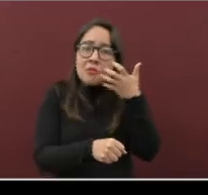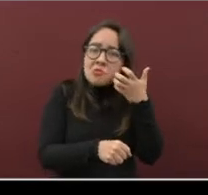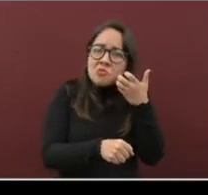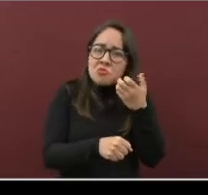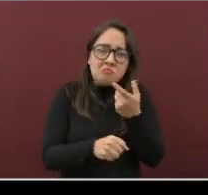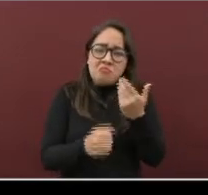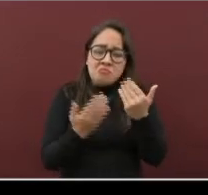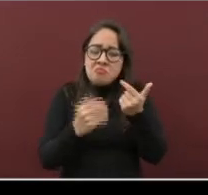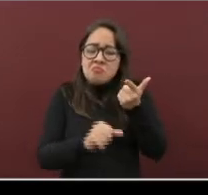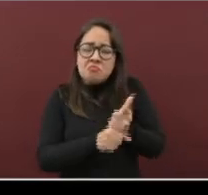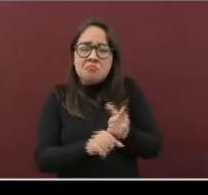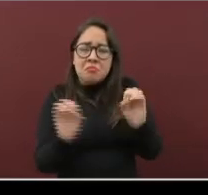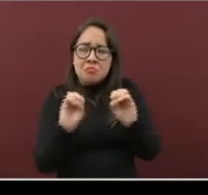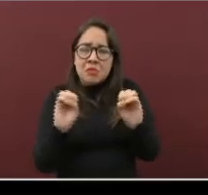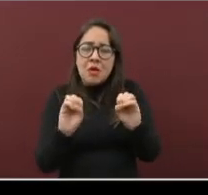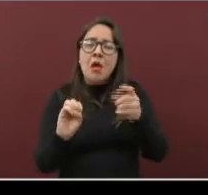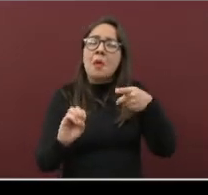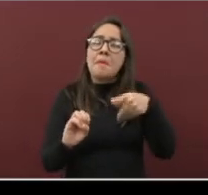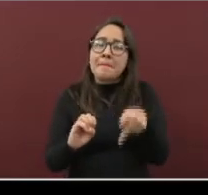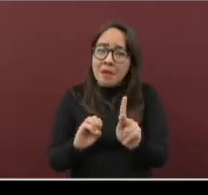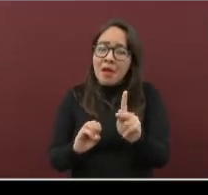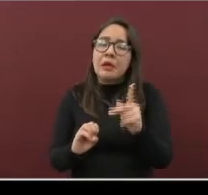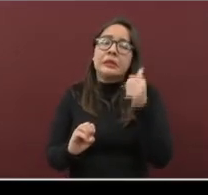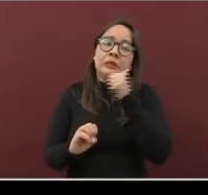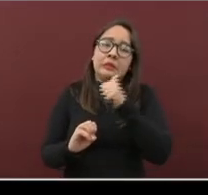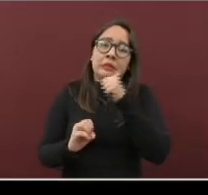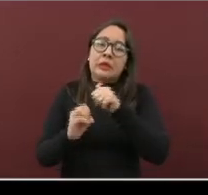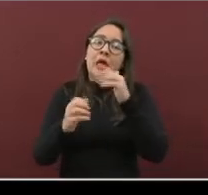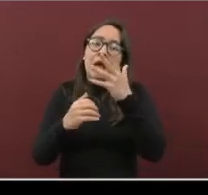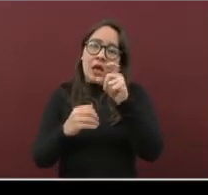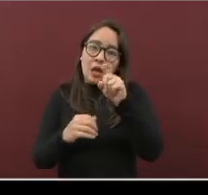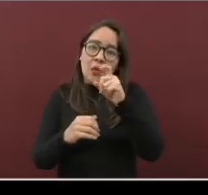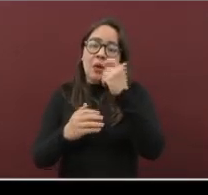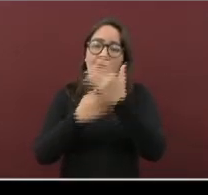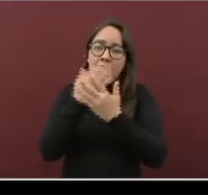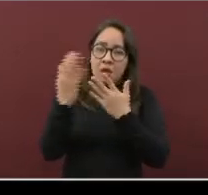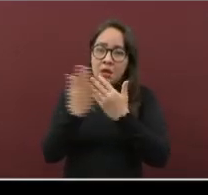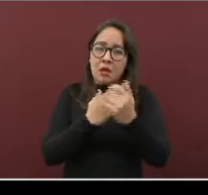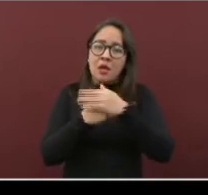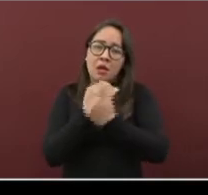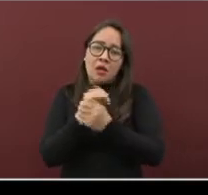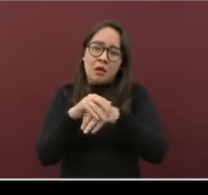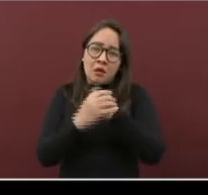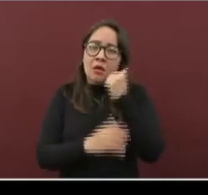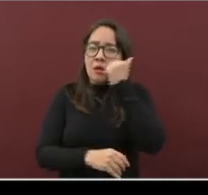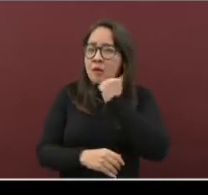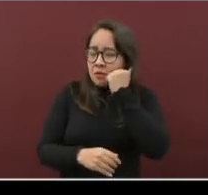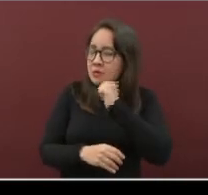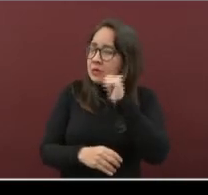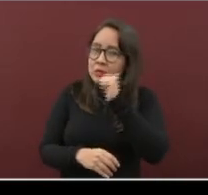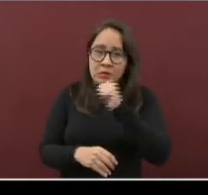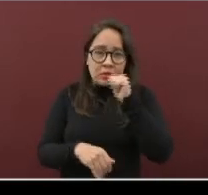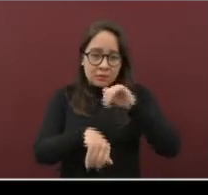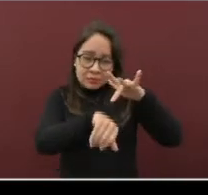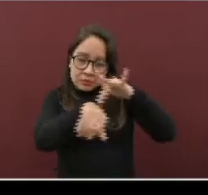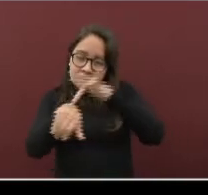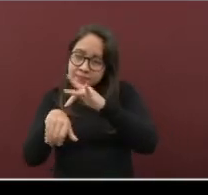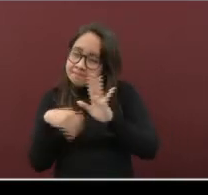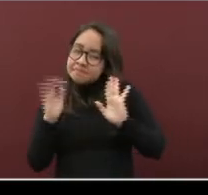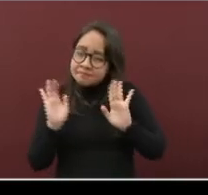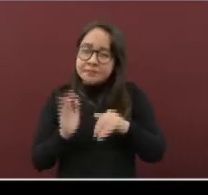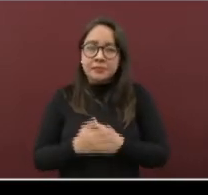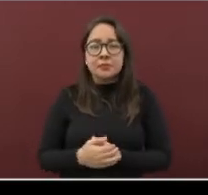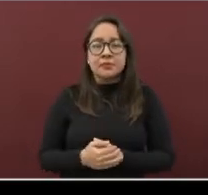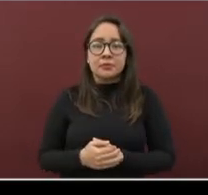pero siempre lávese las manos con agua y jabón después de estar en contacto con las mascotas. Las vacunas contra la